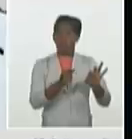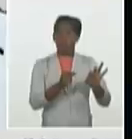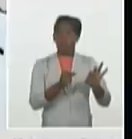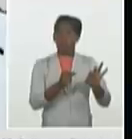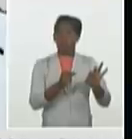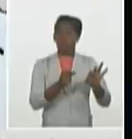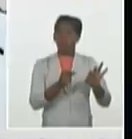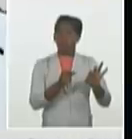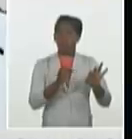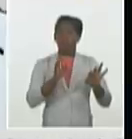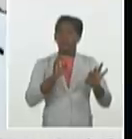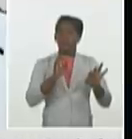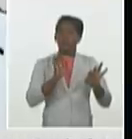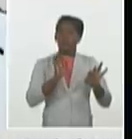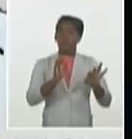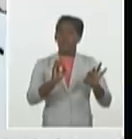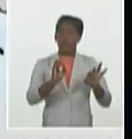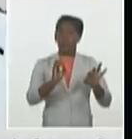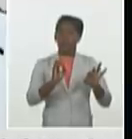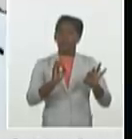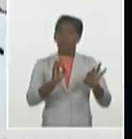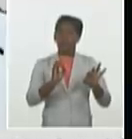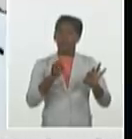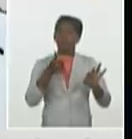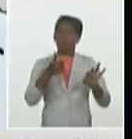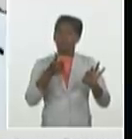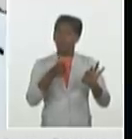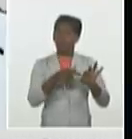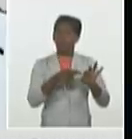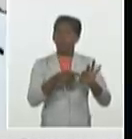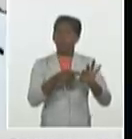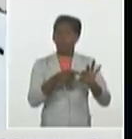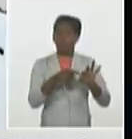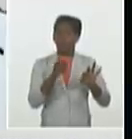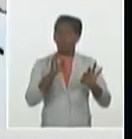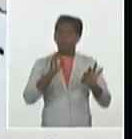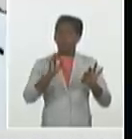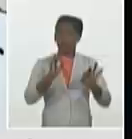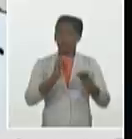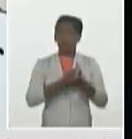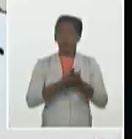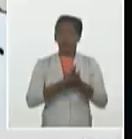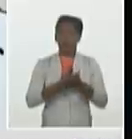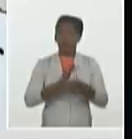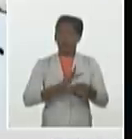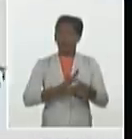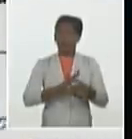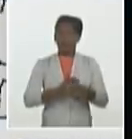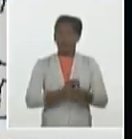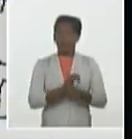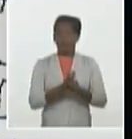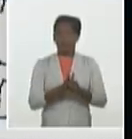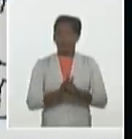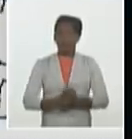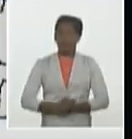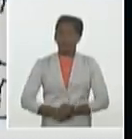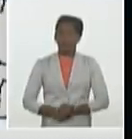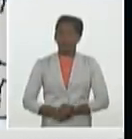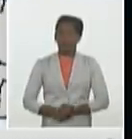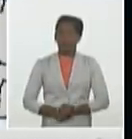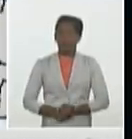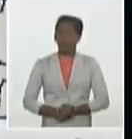Juventud sin confirmar casos de COVID-19. De todas formas el occidente muy complejo.